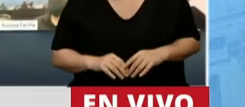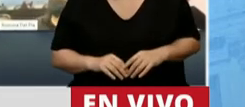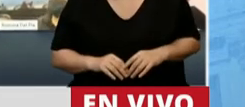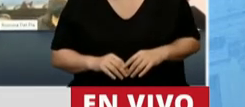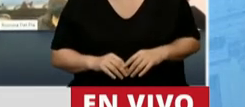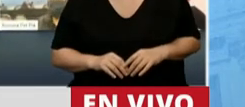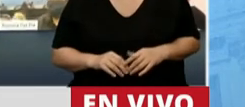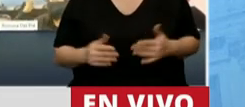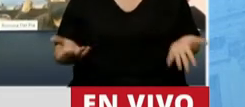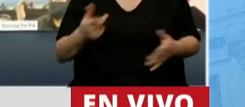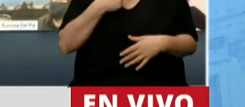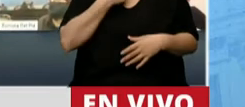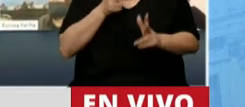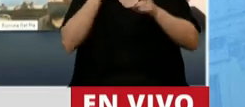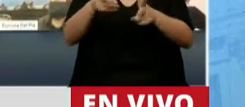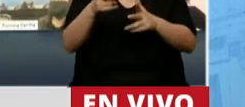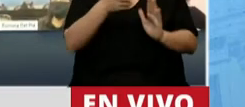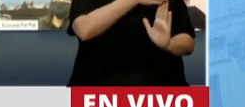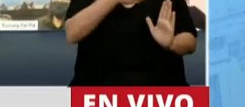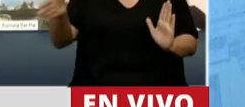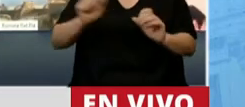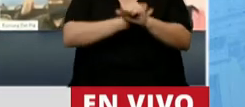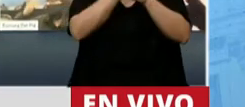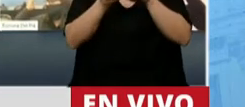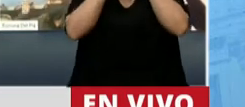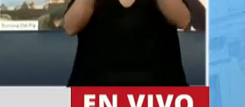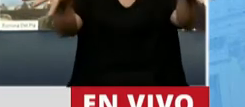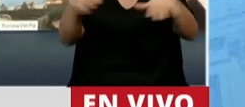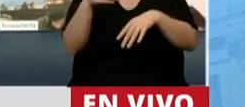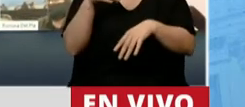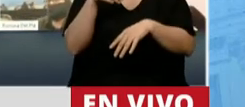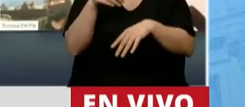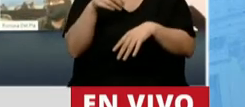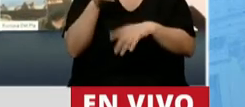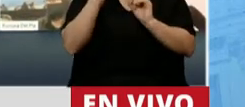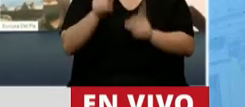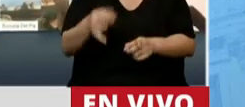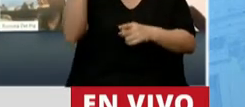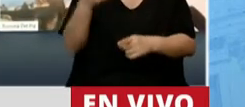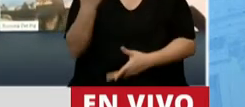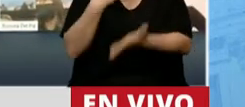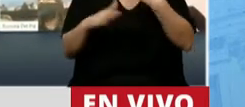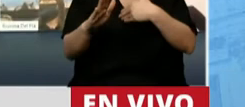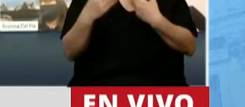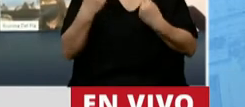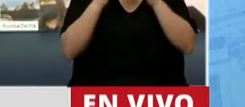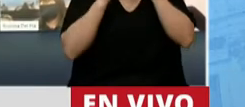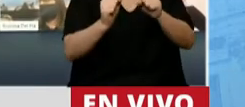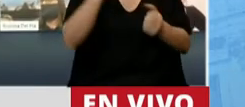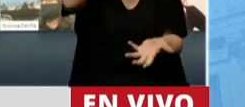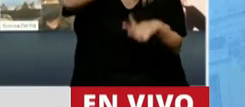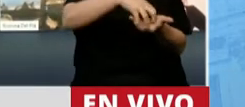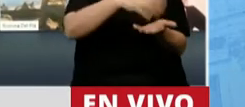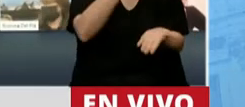decirle que, durante esta pandemia, se llevó como excusa también la Secretaría de Derechos Humanos